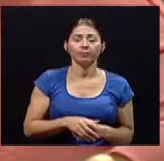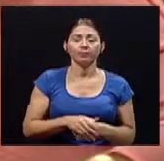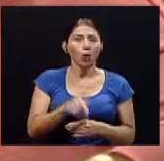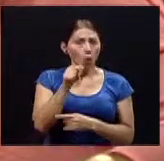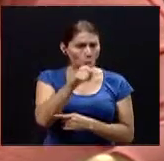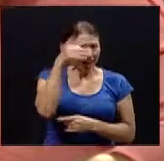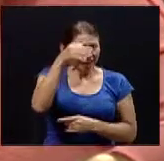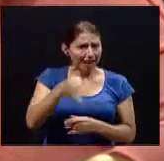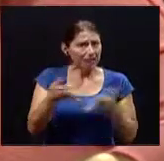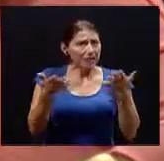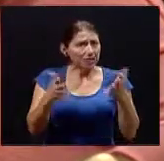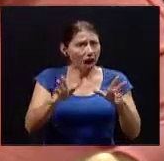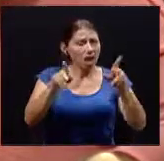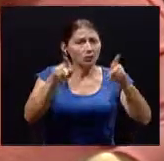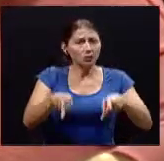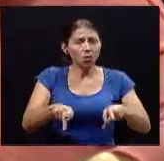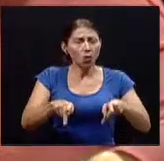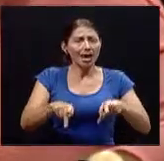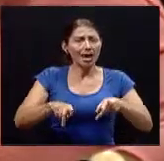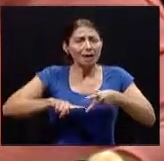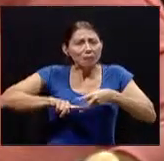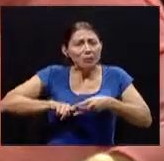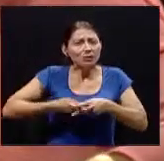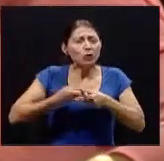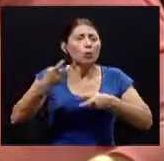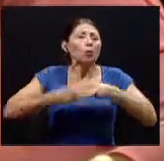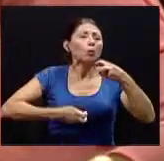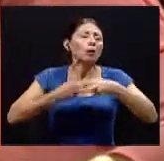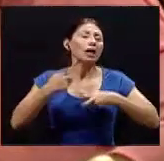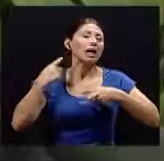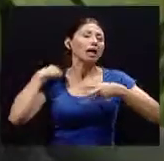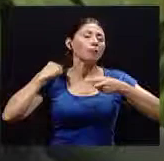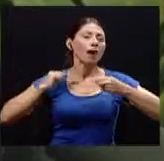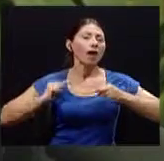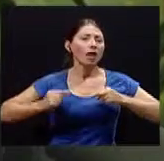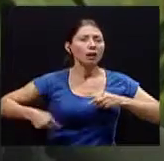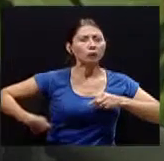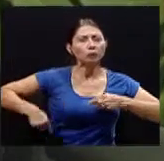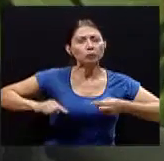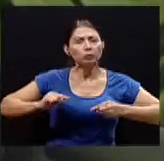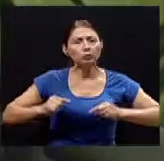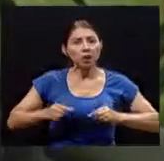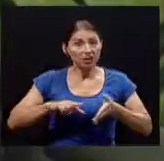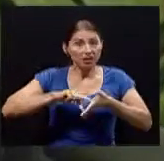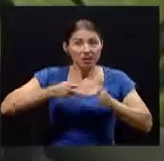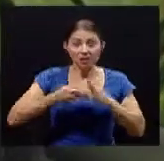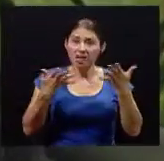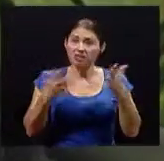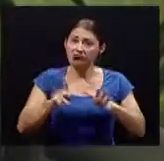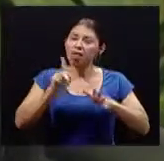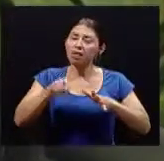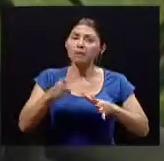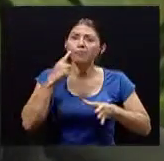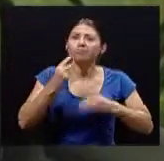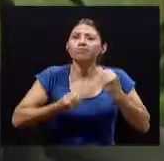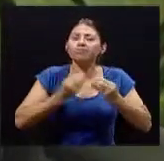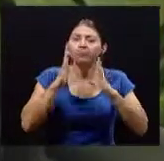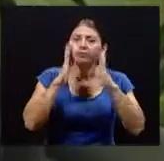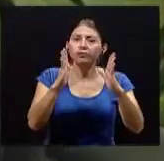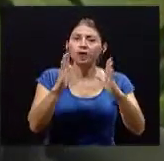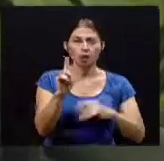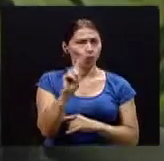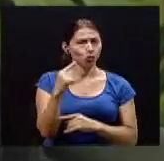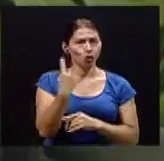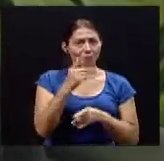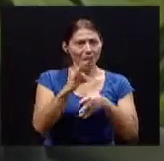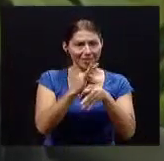de tomar acciones no solo de terapia sino de otro tipo? efectivamente la terapia ayuda para cuando ya se presentaron las